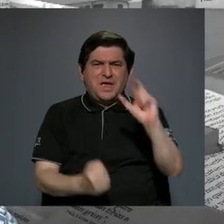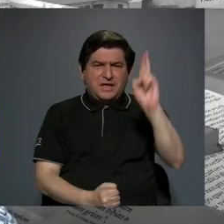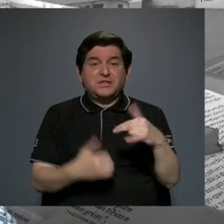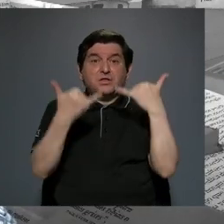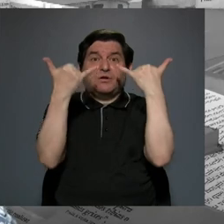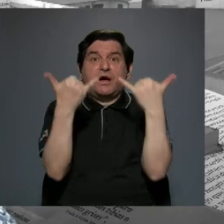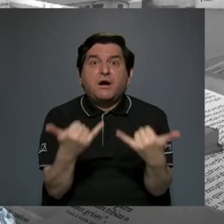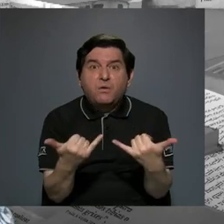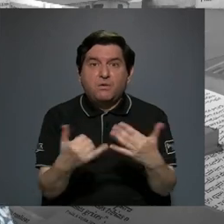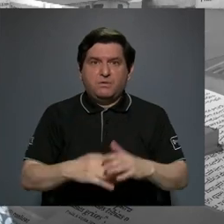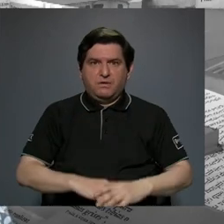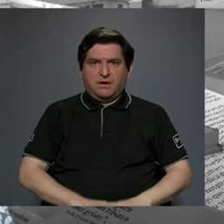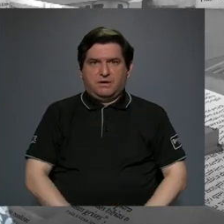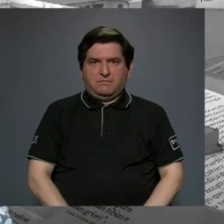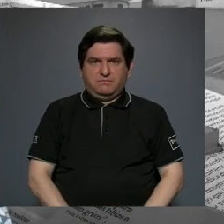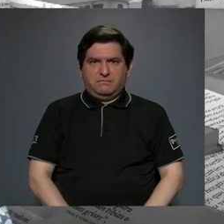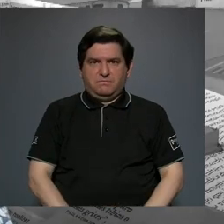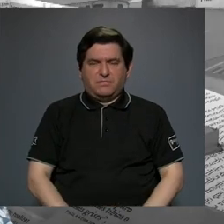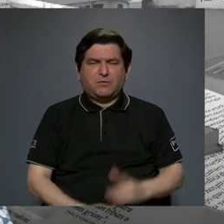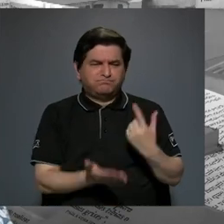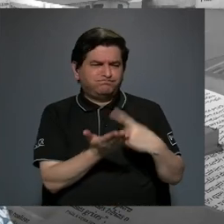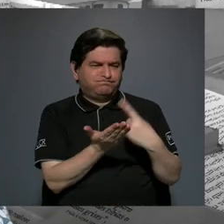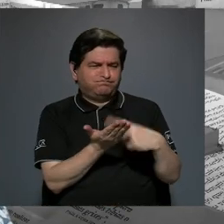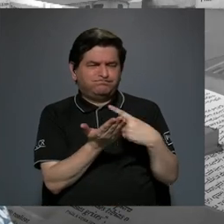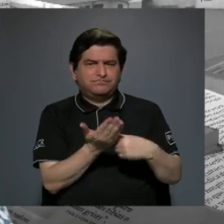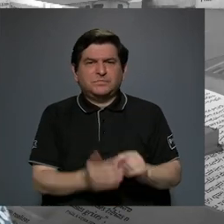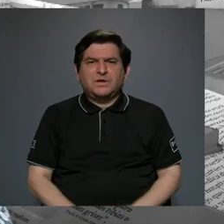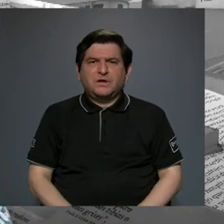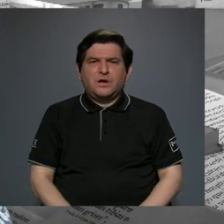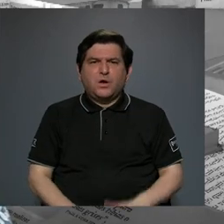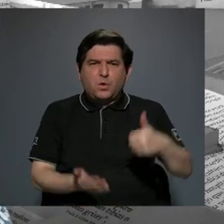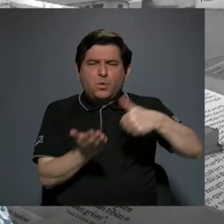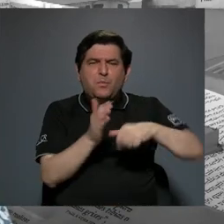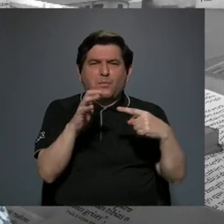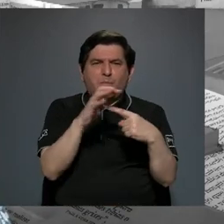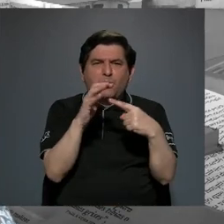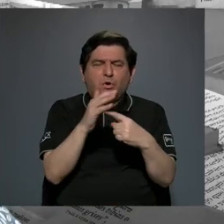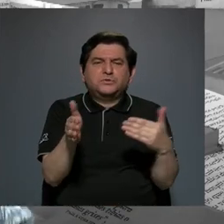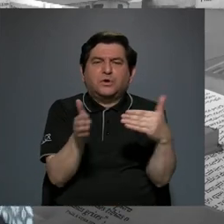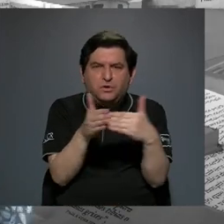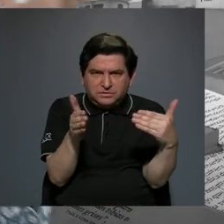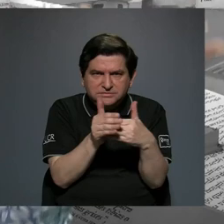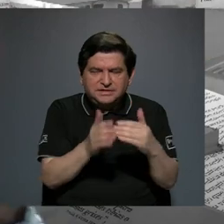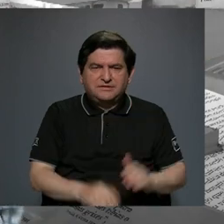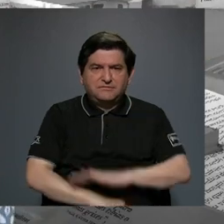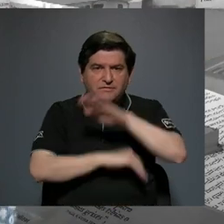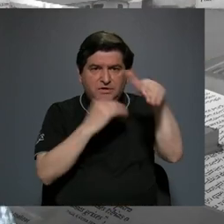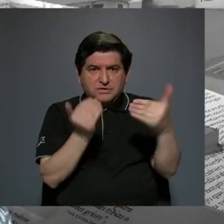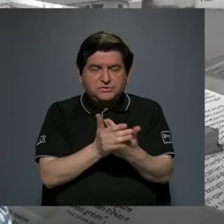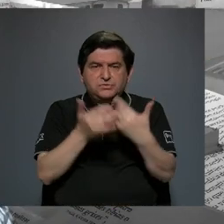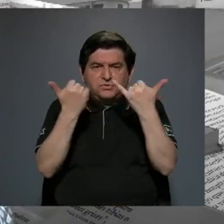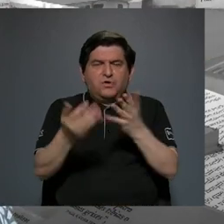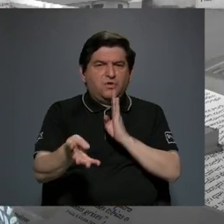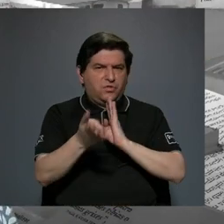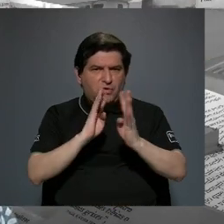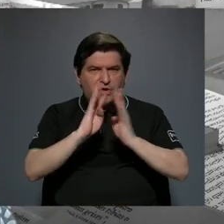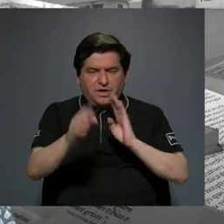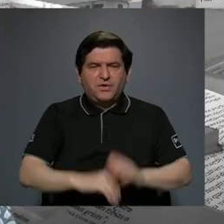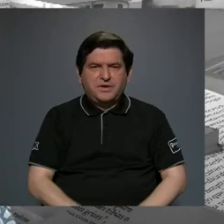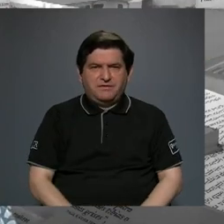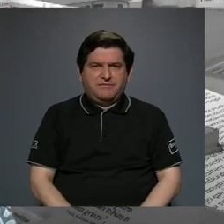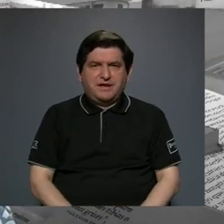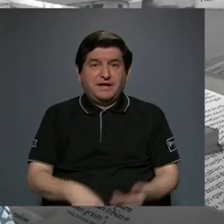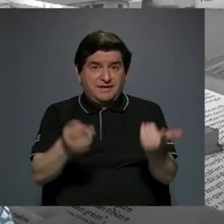en donde hay, se discute la posibilidad de un referéndum, etcétera, todo lo que se ha venido hablando de